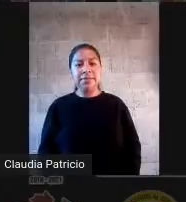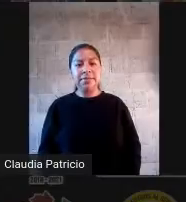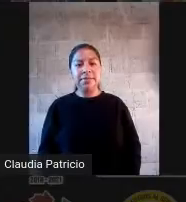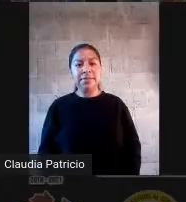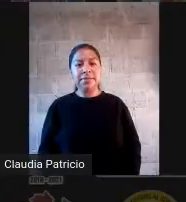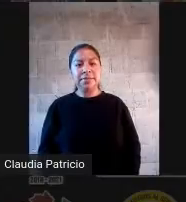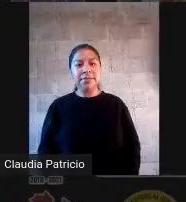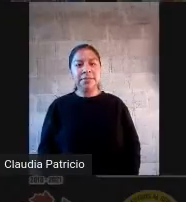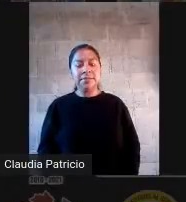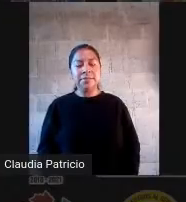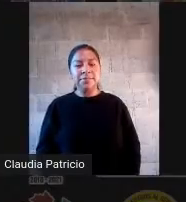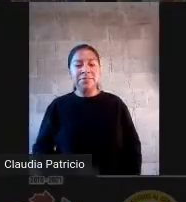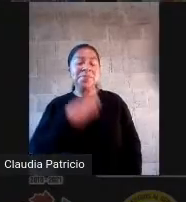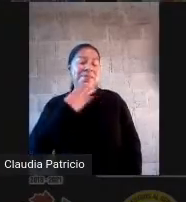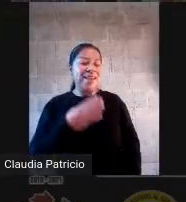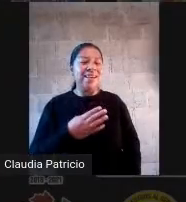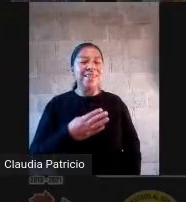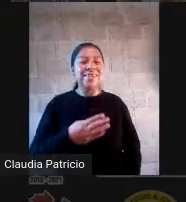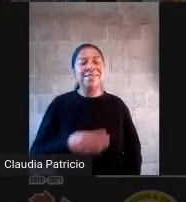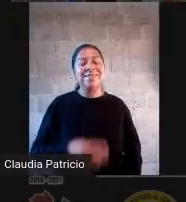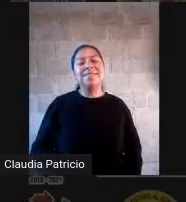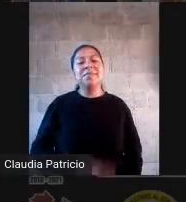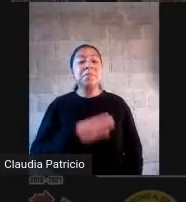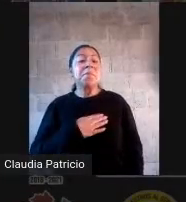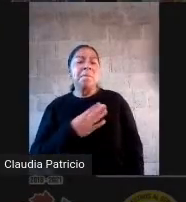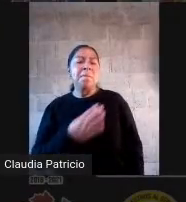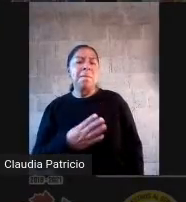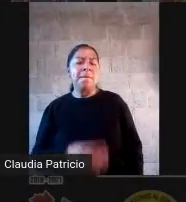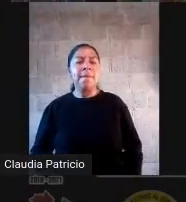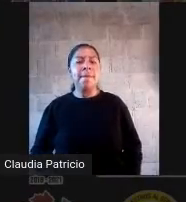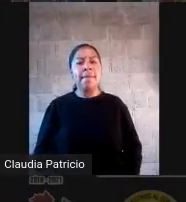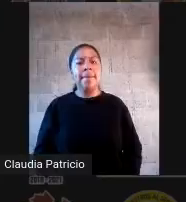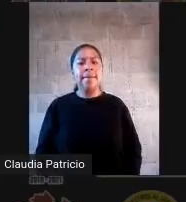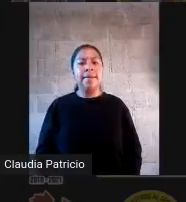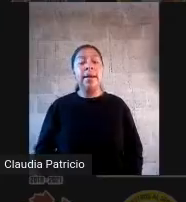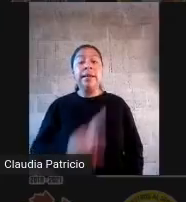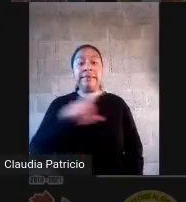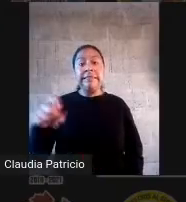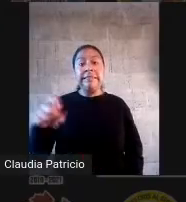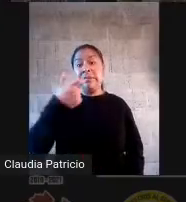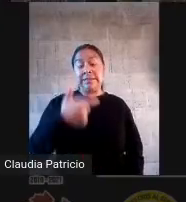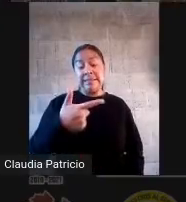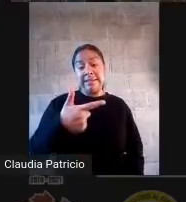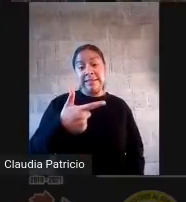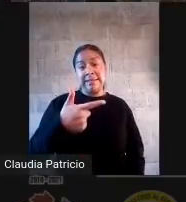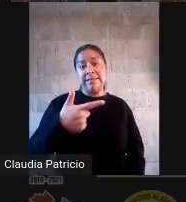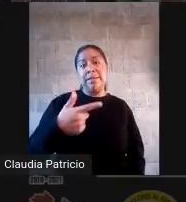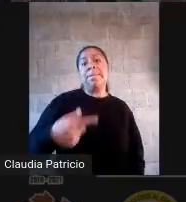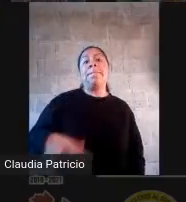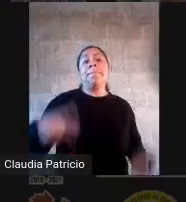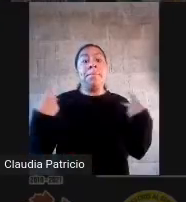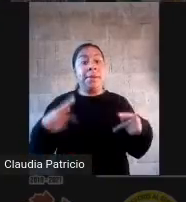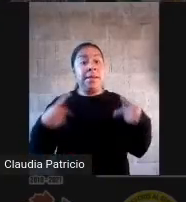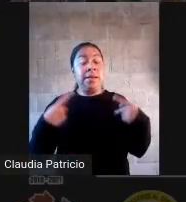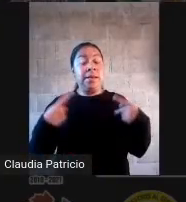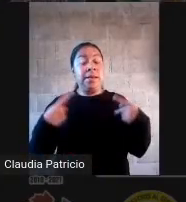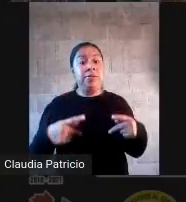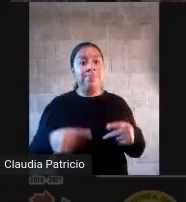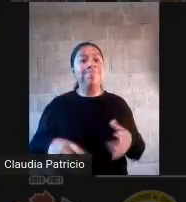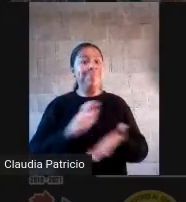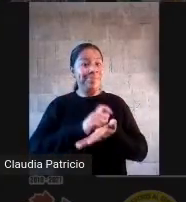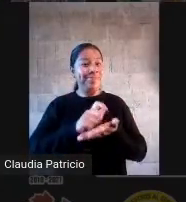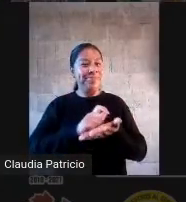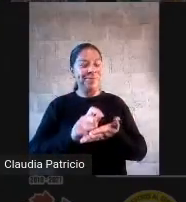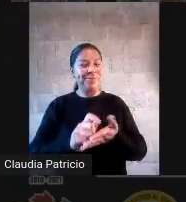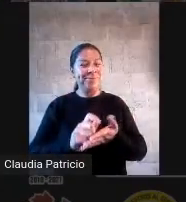Qué bien. 124 personas han opinado y nos estamos saludando de esa manera. Perfecto. Regresemos.